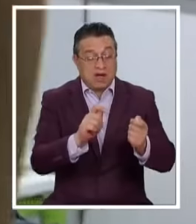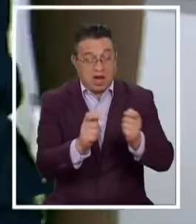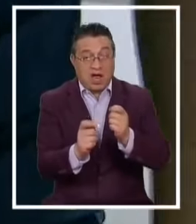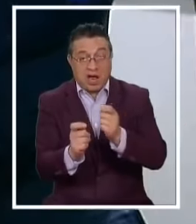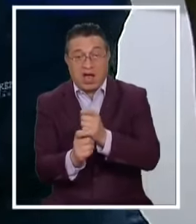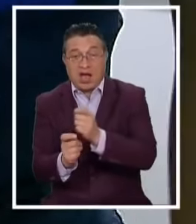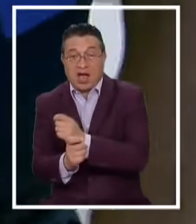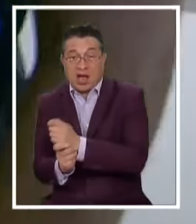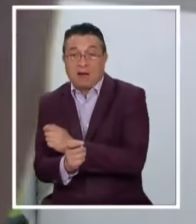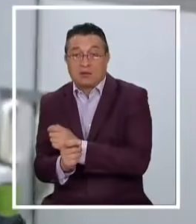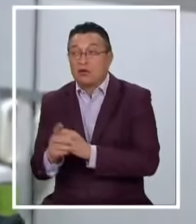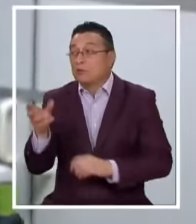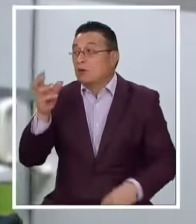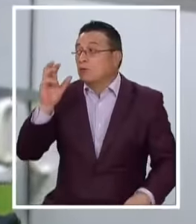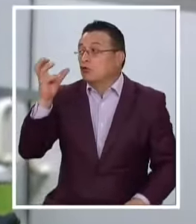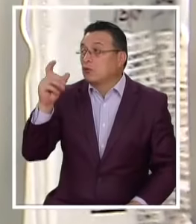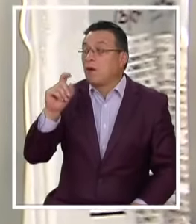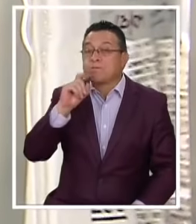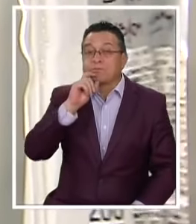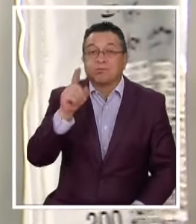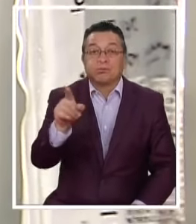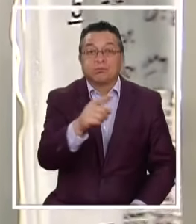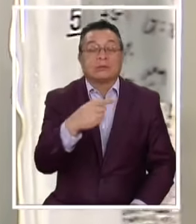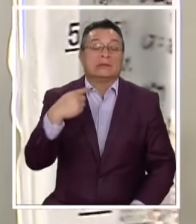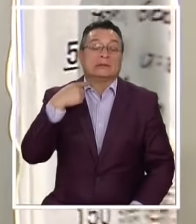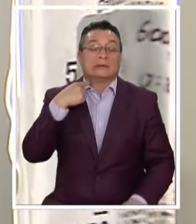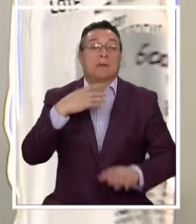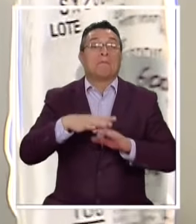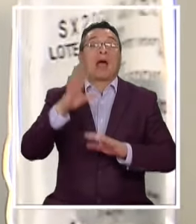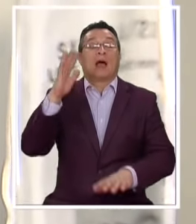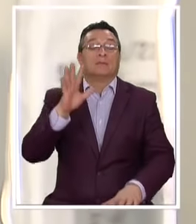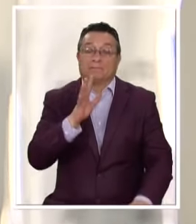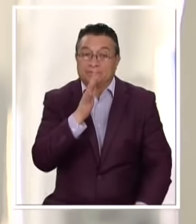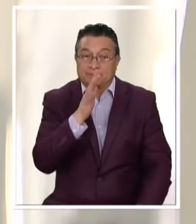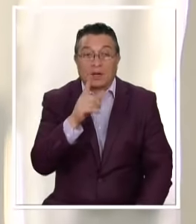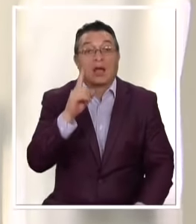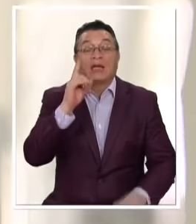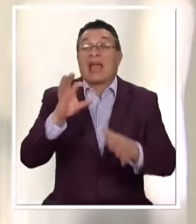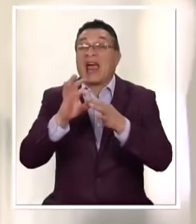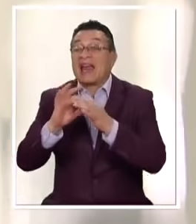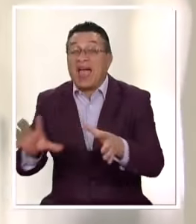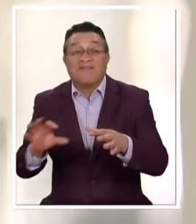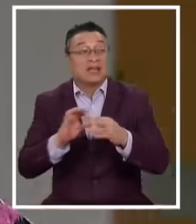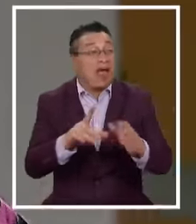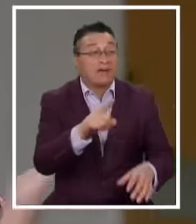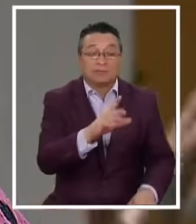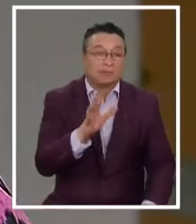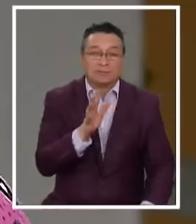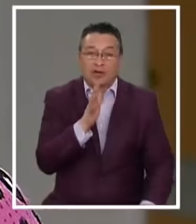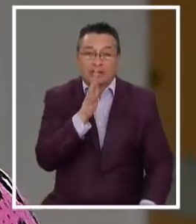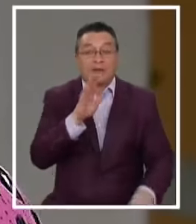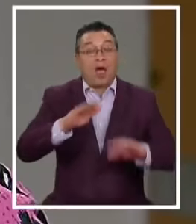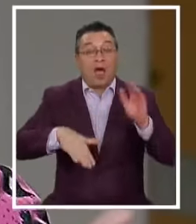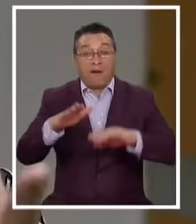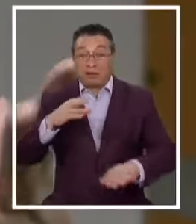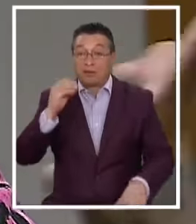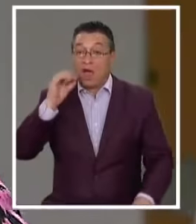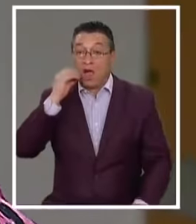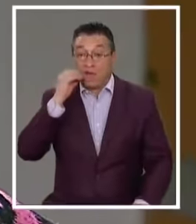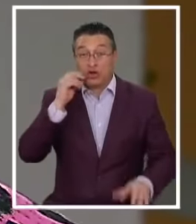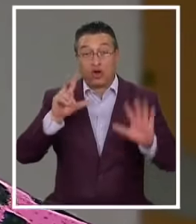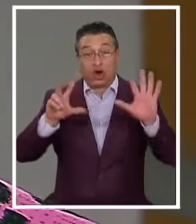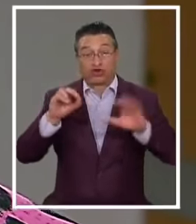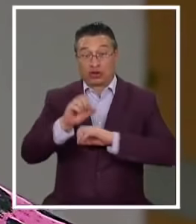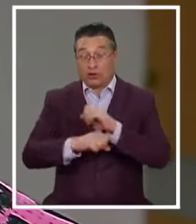Y que nunca se sabe A quién le va a pegar fuerte No sabemos A quién le va a dar grave En el fondo De repente Hemos tenido abuelitos De